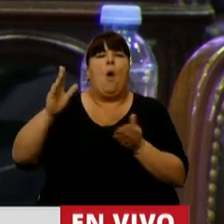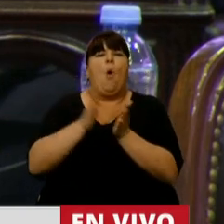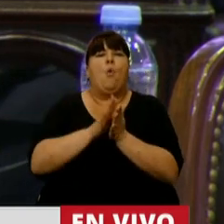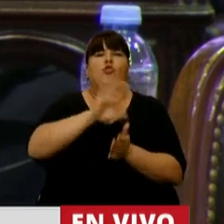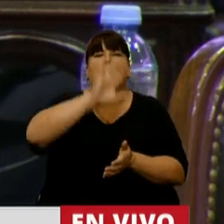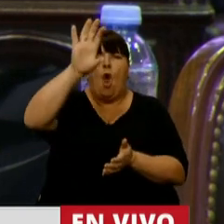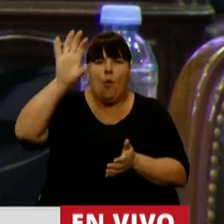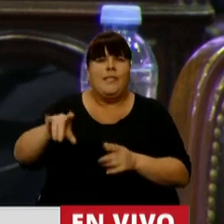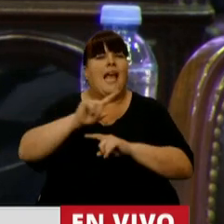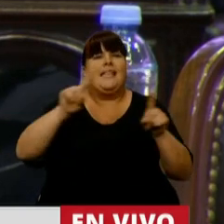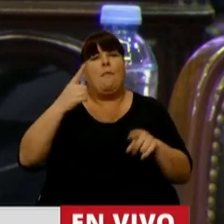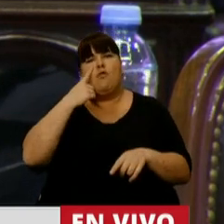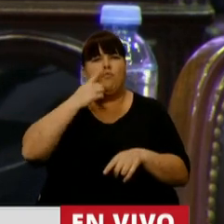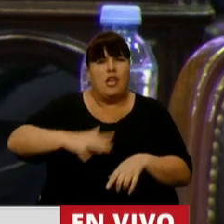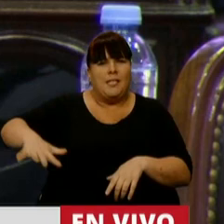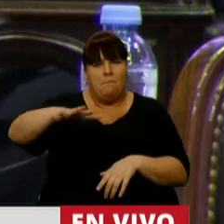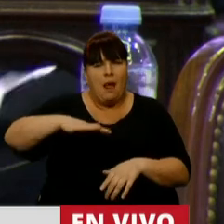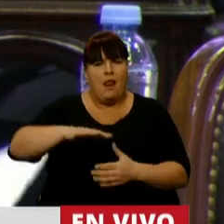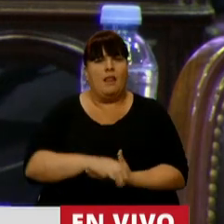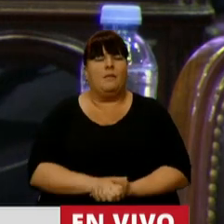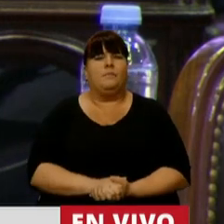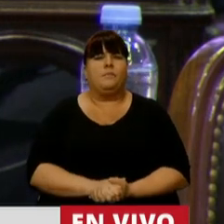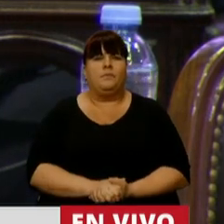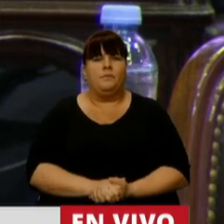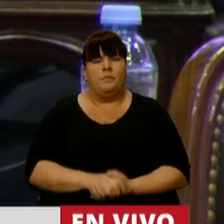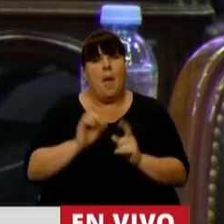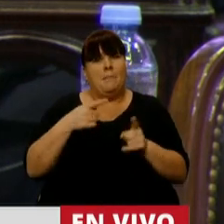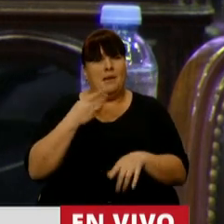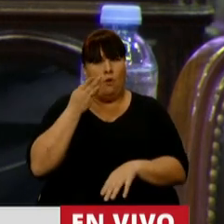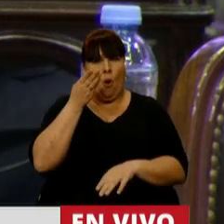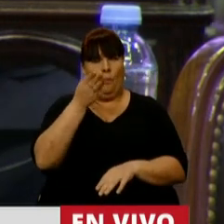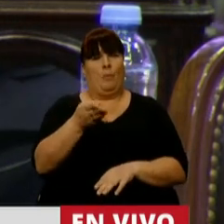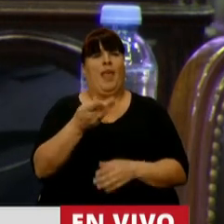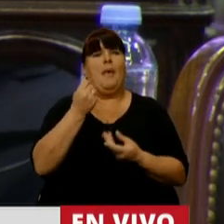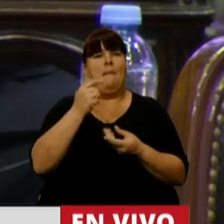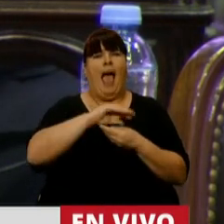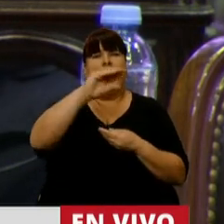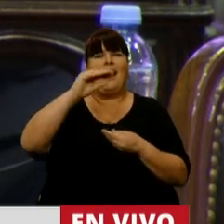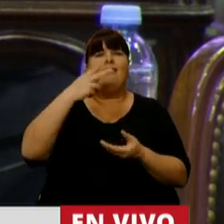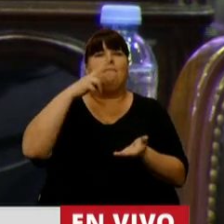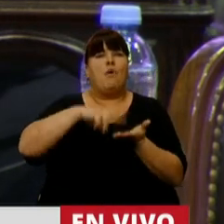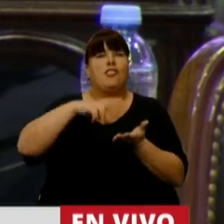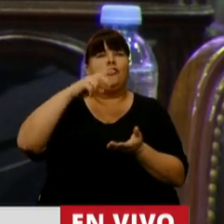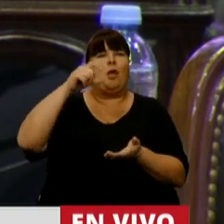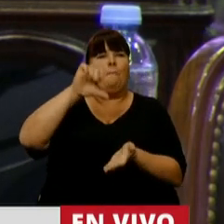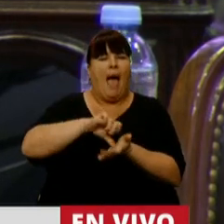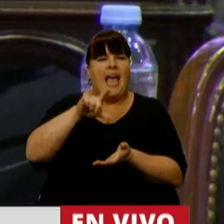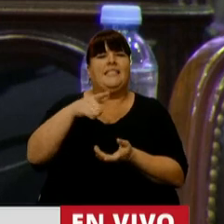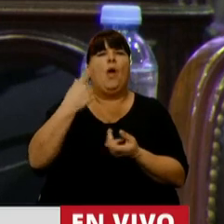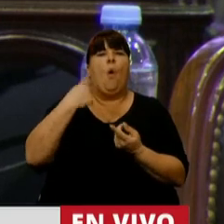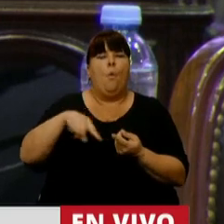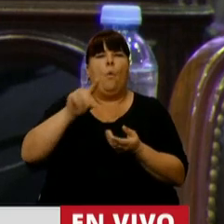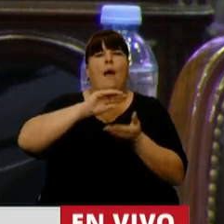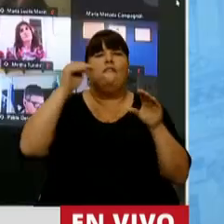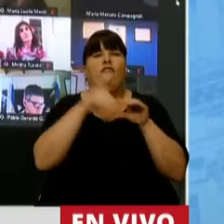provincias ni con los municipios. Como lo hemos pedido con la coparticipación del impuesto país y la remisión automática